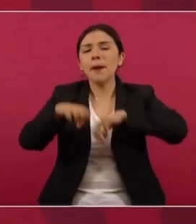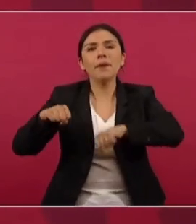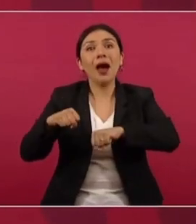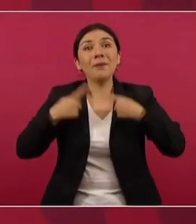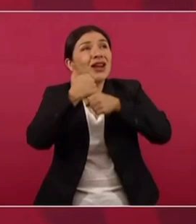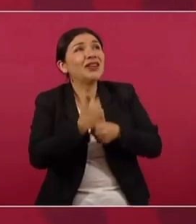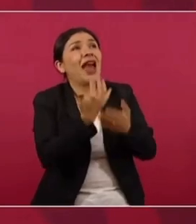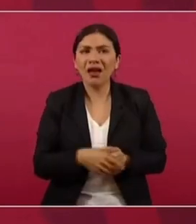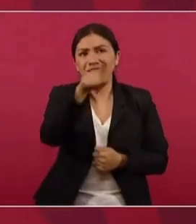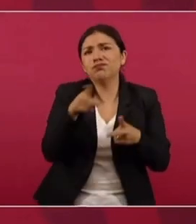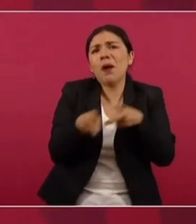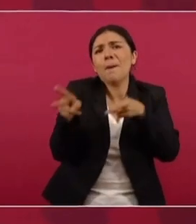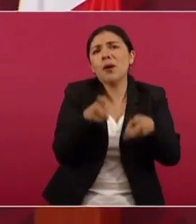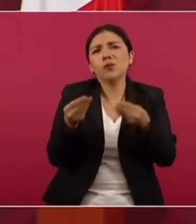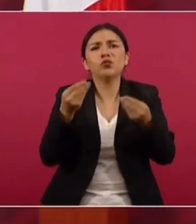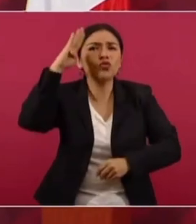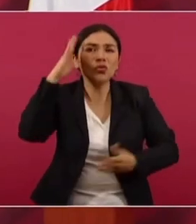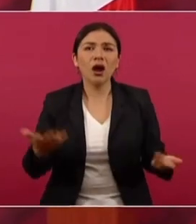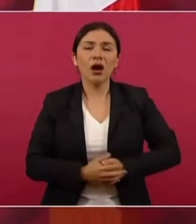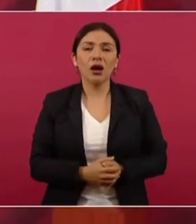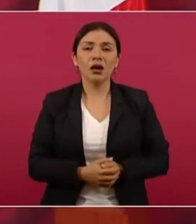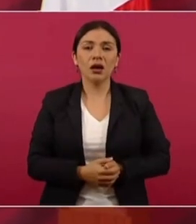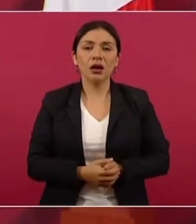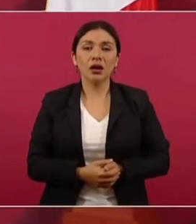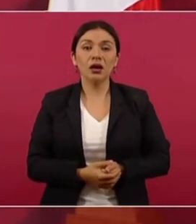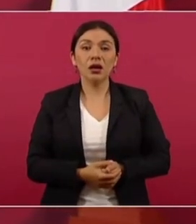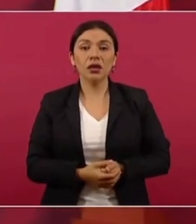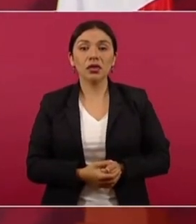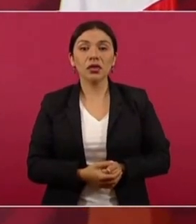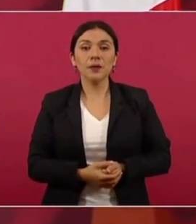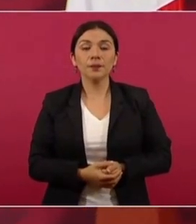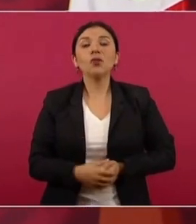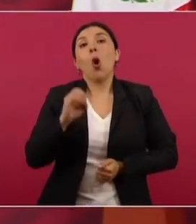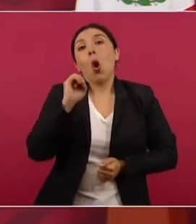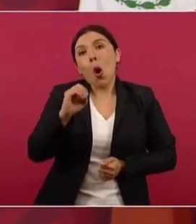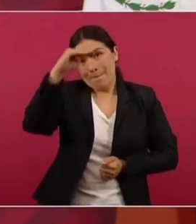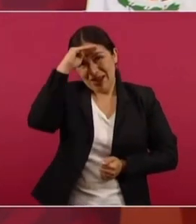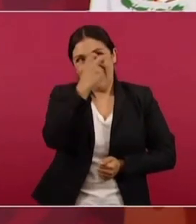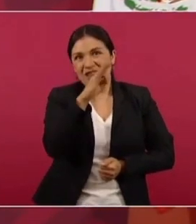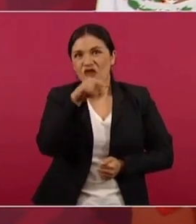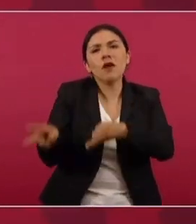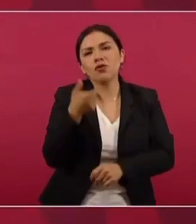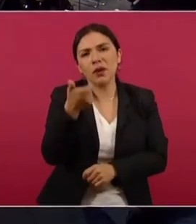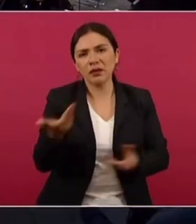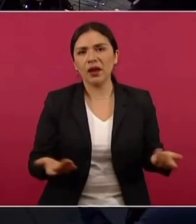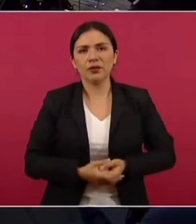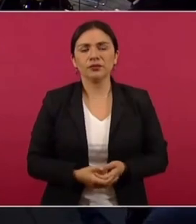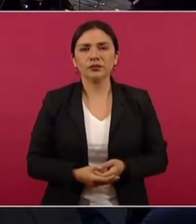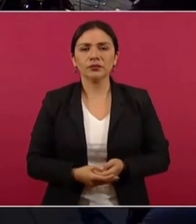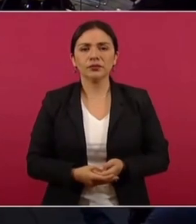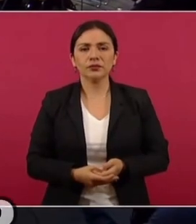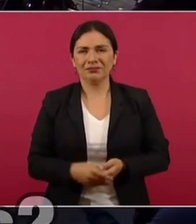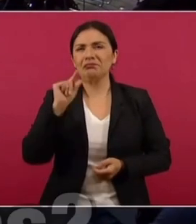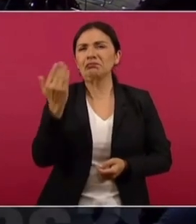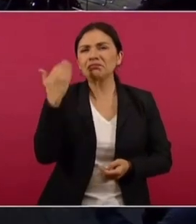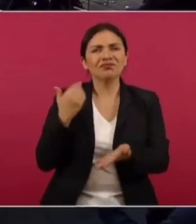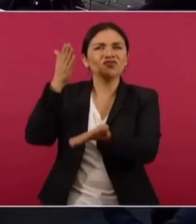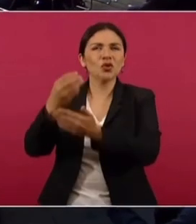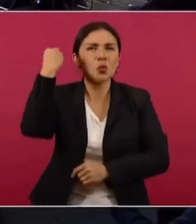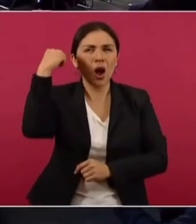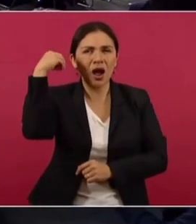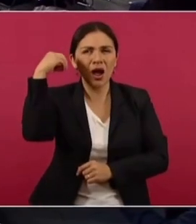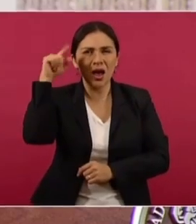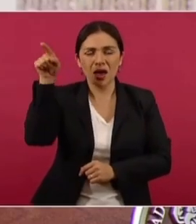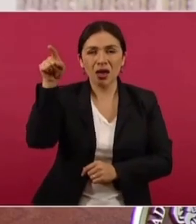se robaban el dinero. O era un medio para obtener sobornos, moches. Ahora que fuimos a Oaxaca,